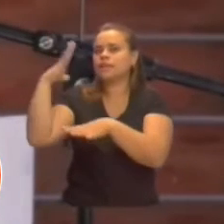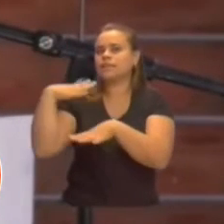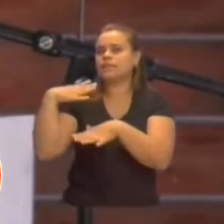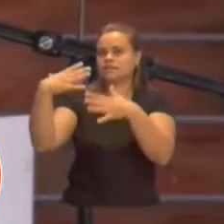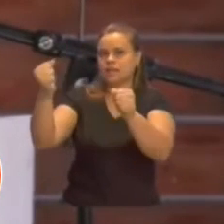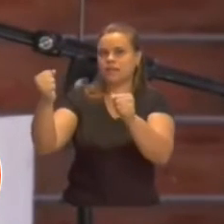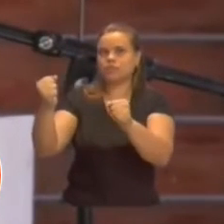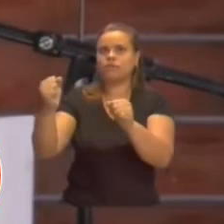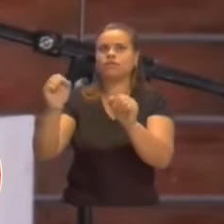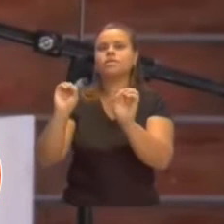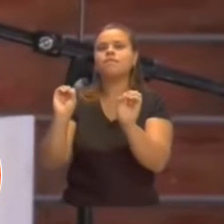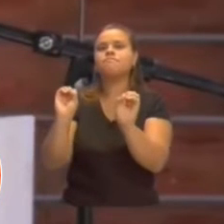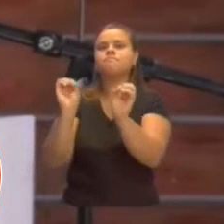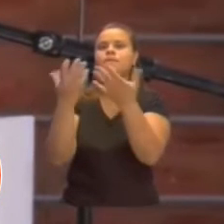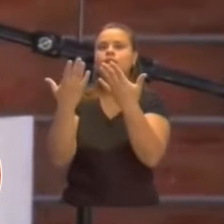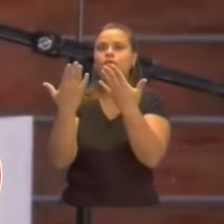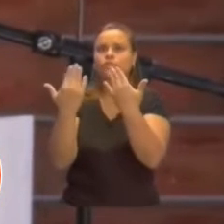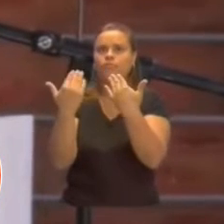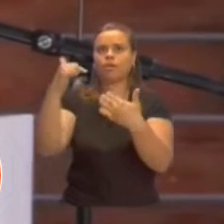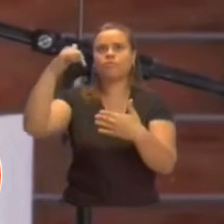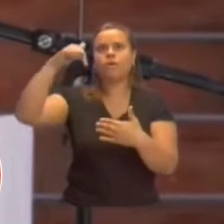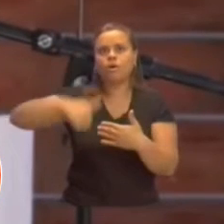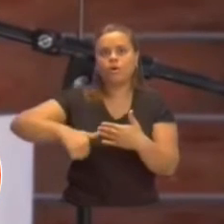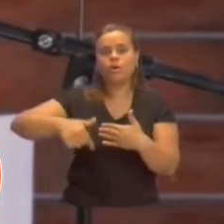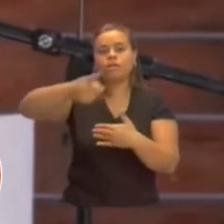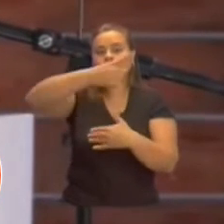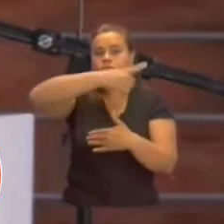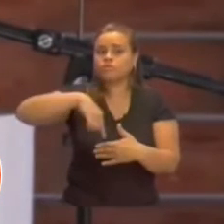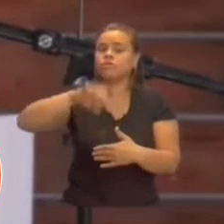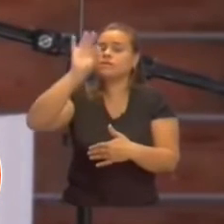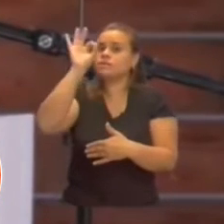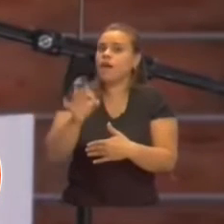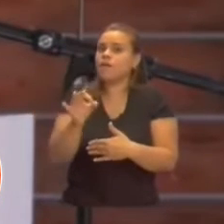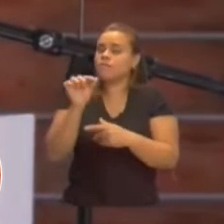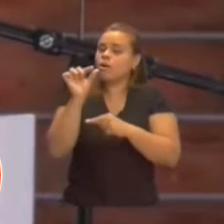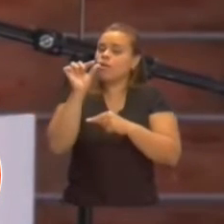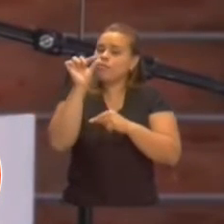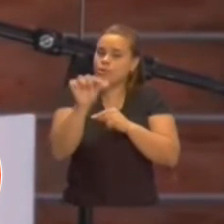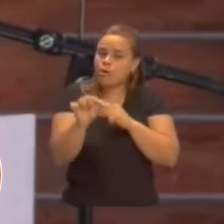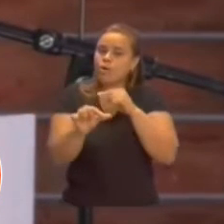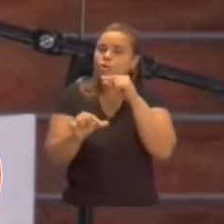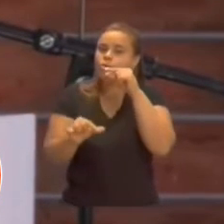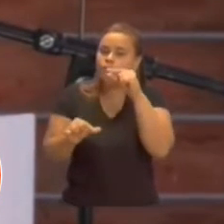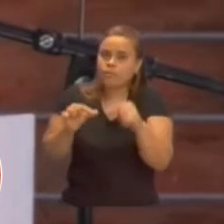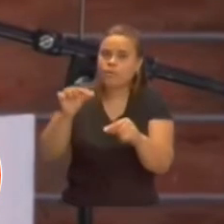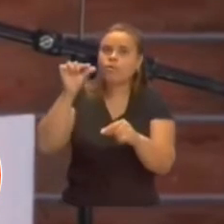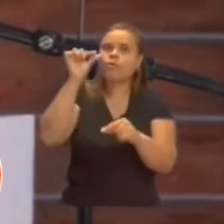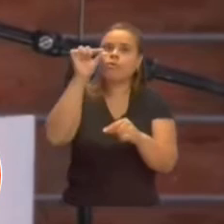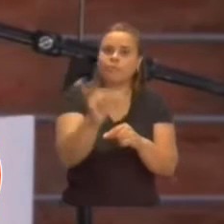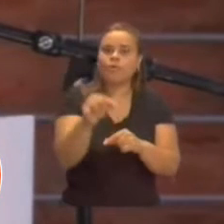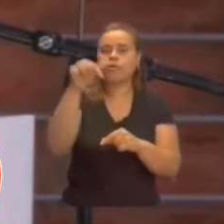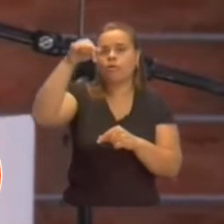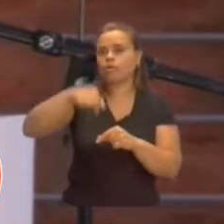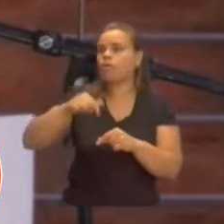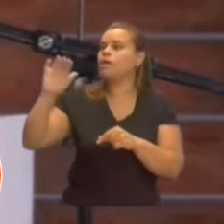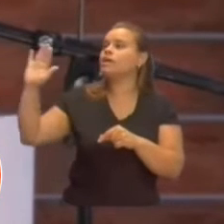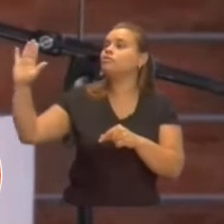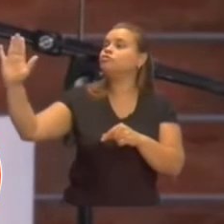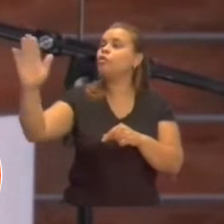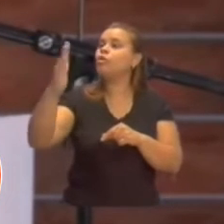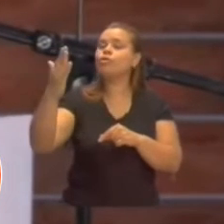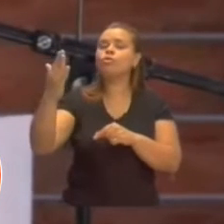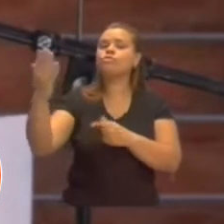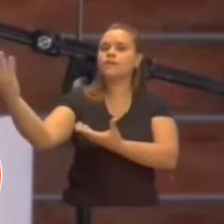sistema sanitario. Reconstruirlo nos va a llevar muchos años, pero nada de esto sería posible sin la decisión política por un lado y la